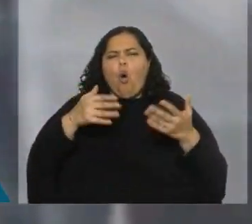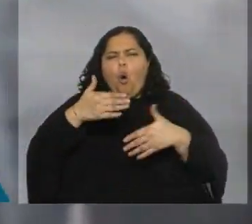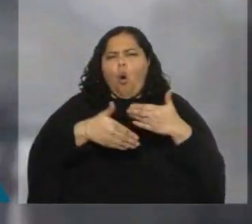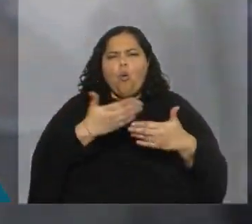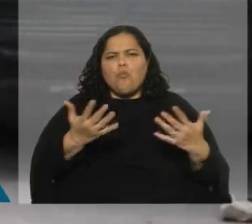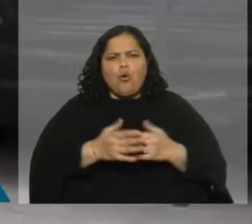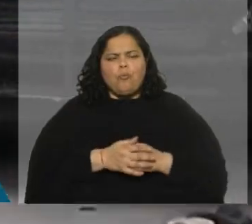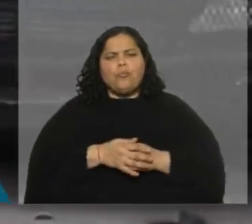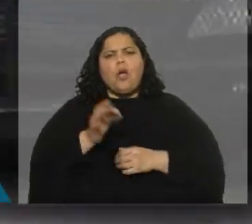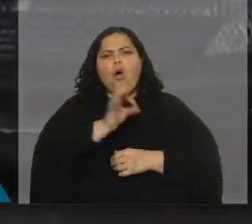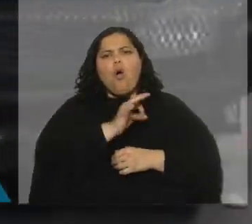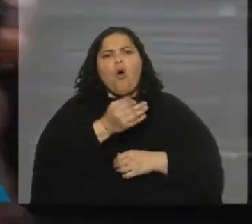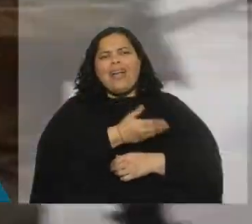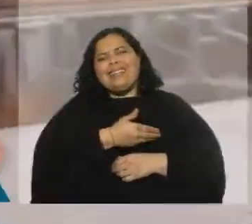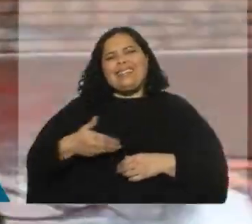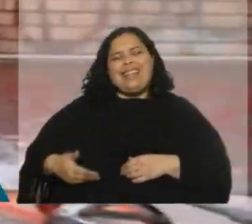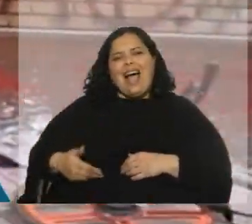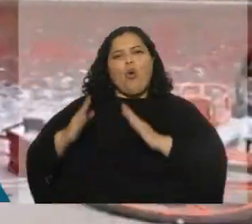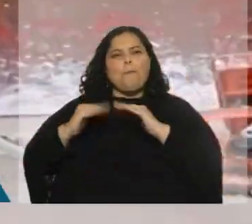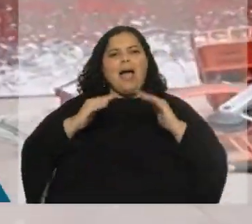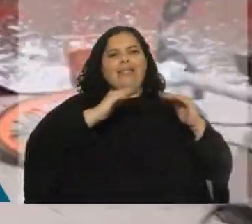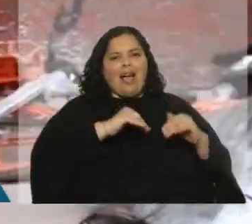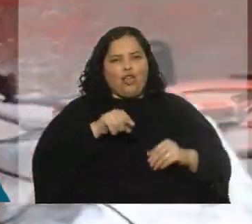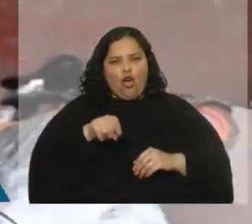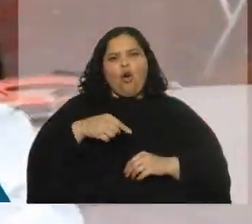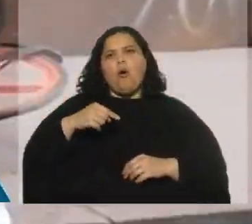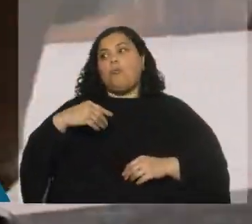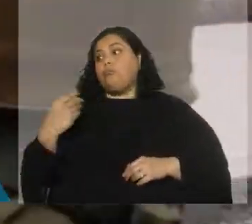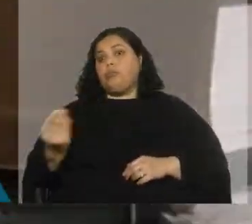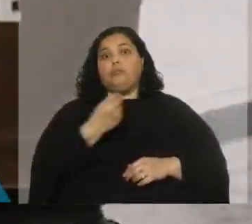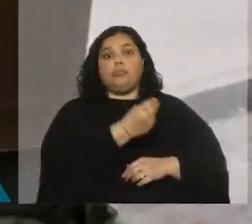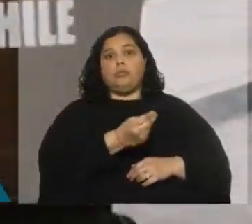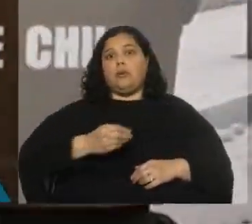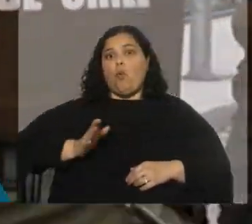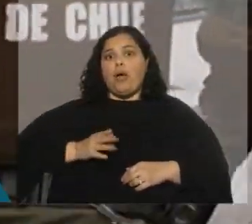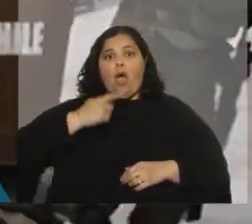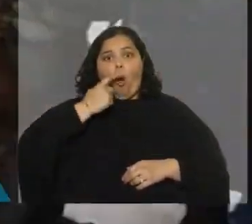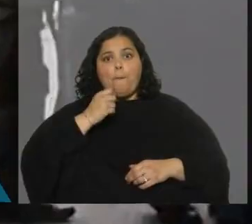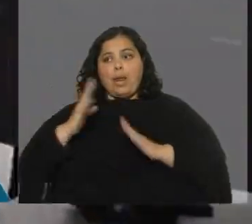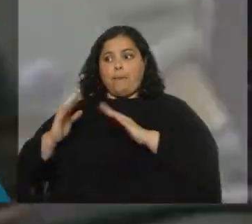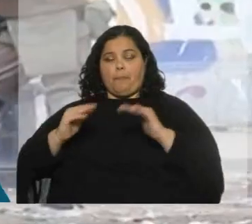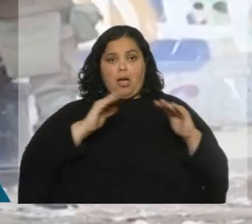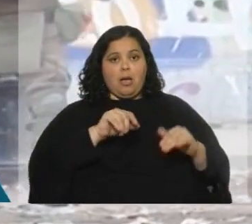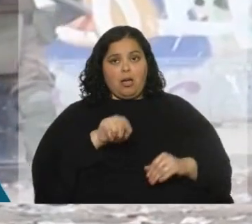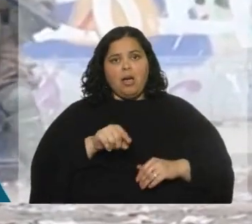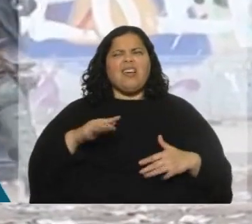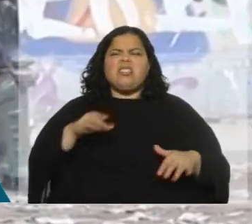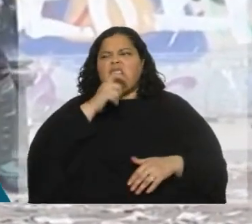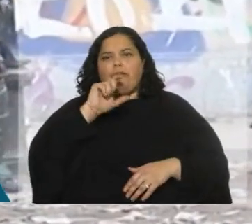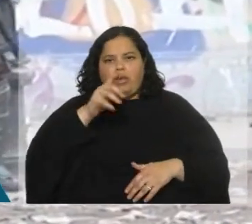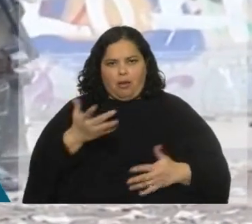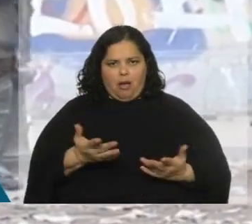Estado paritario donde hubiera la misma cantidad de cargos para ambos sexos, qué es lo que pasaría, por ejemplo,